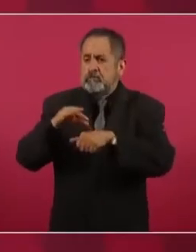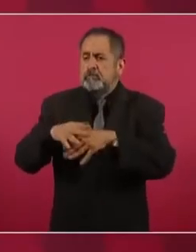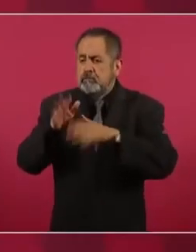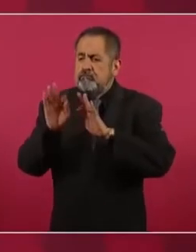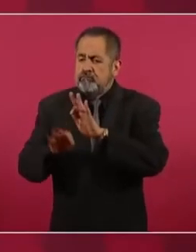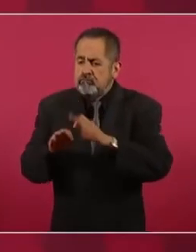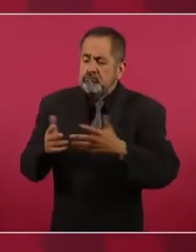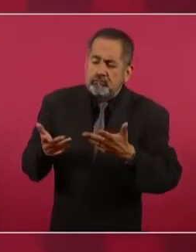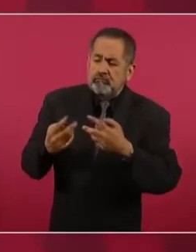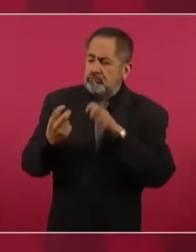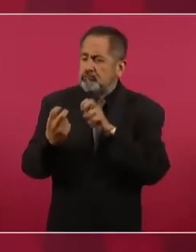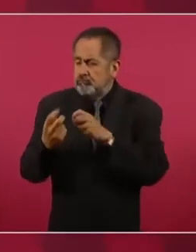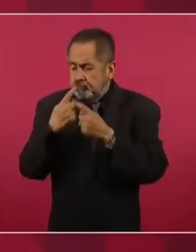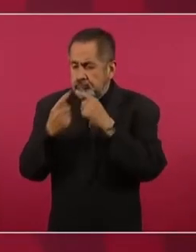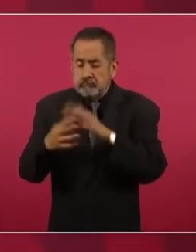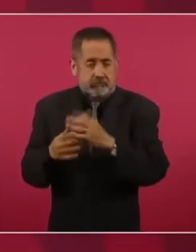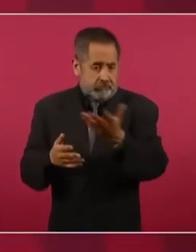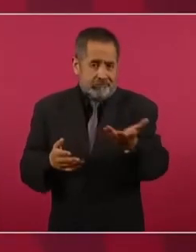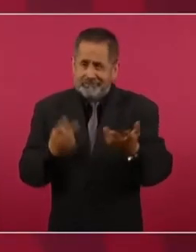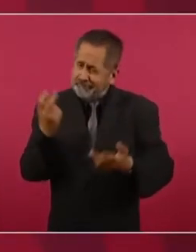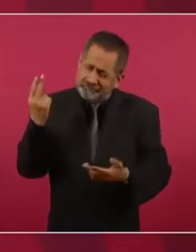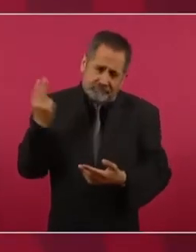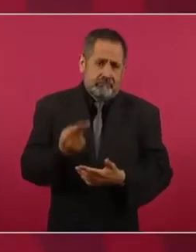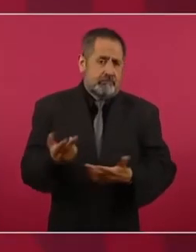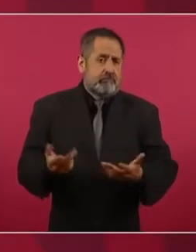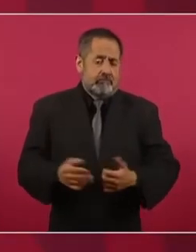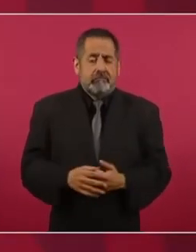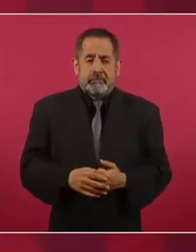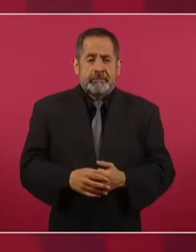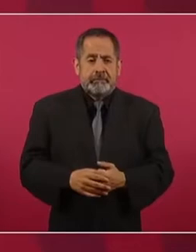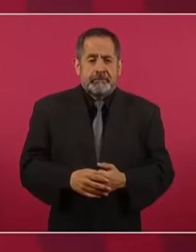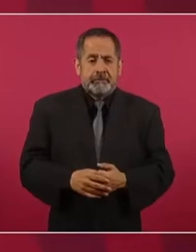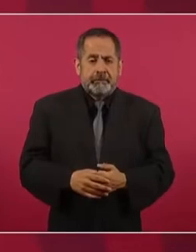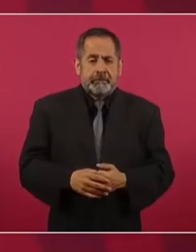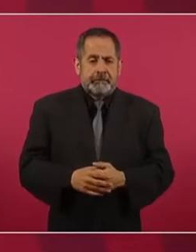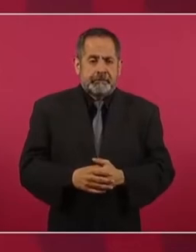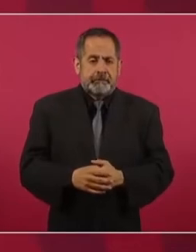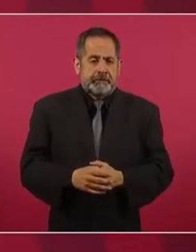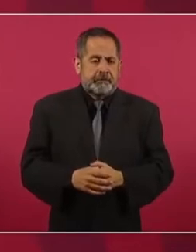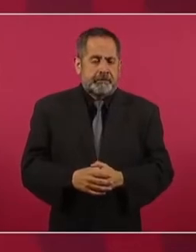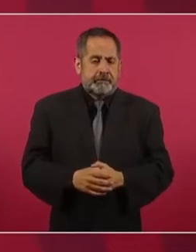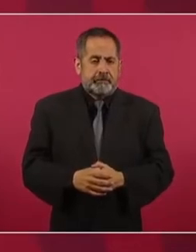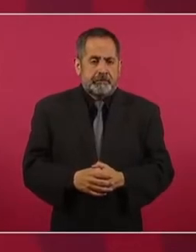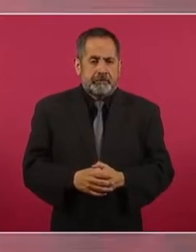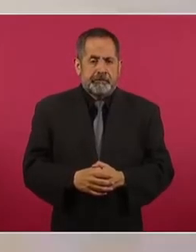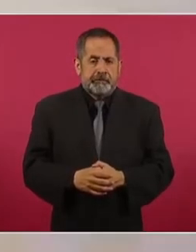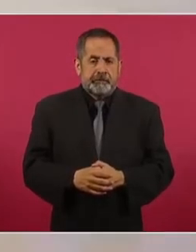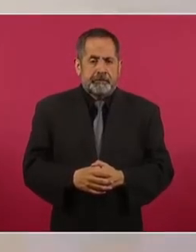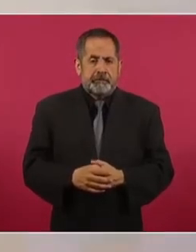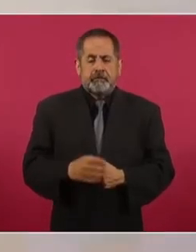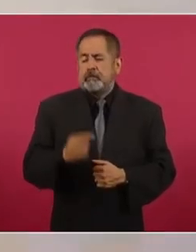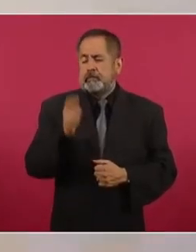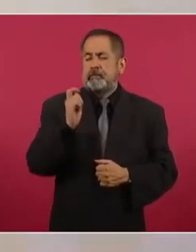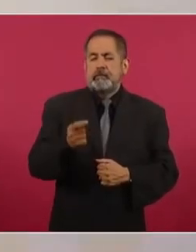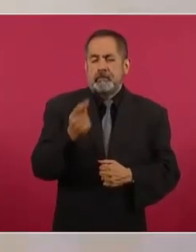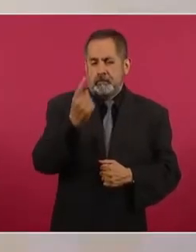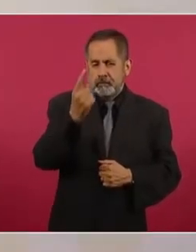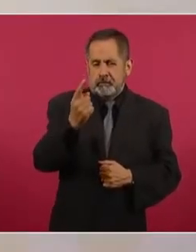¿Saben?, una de las muertes más